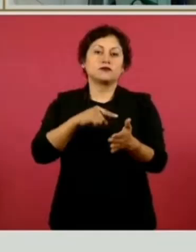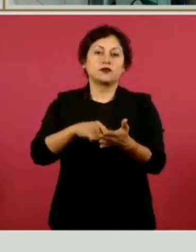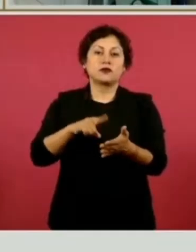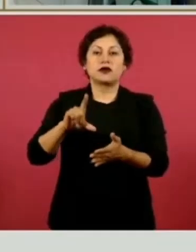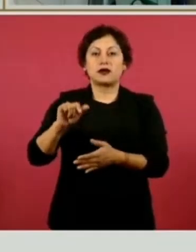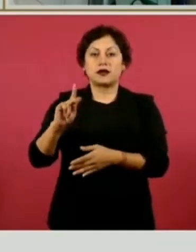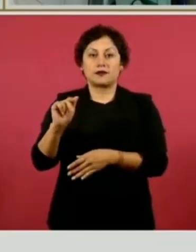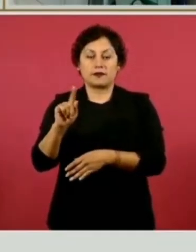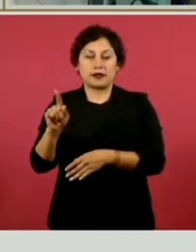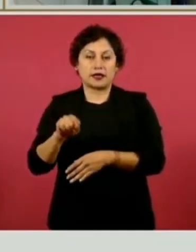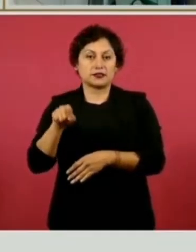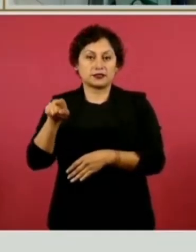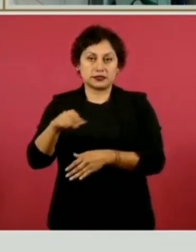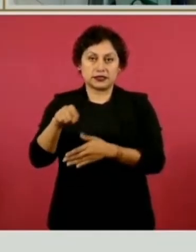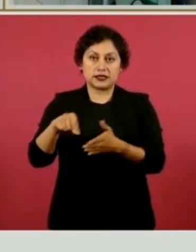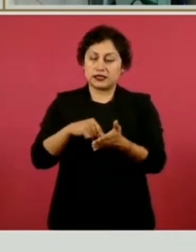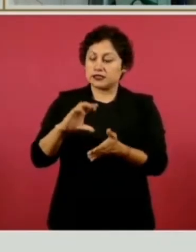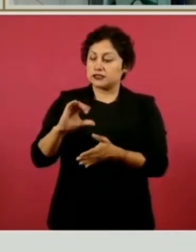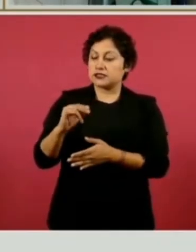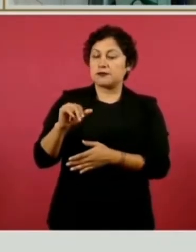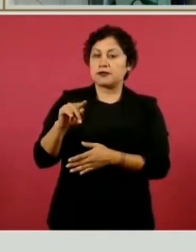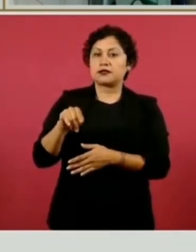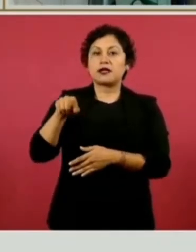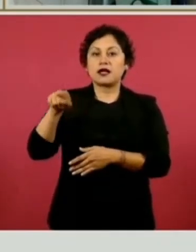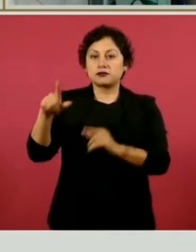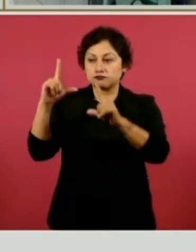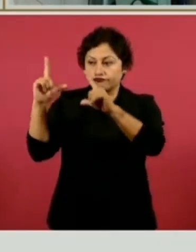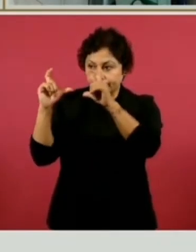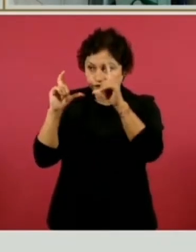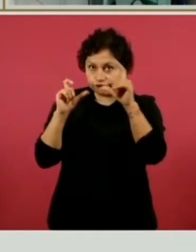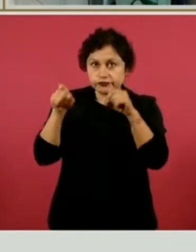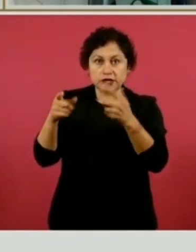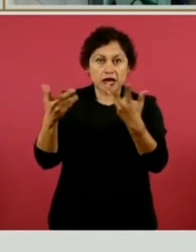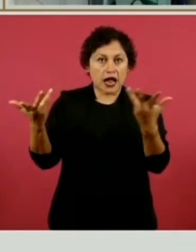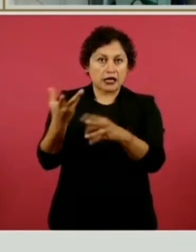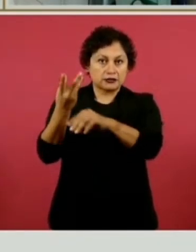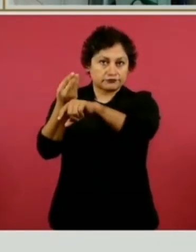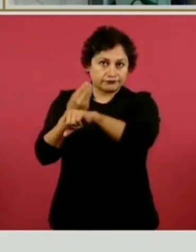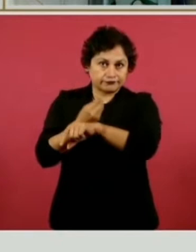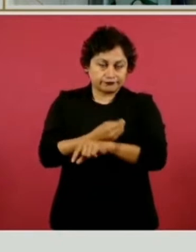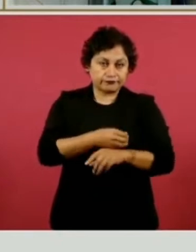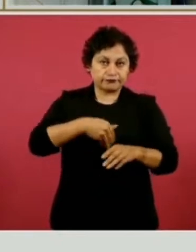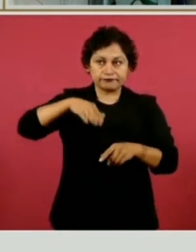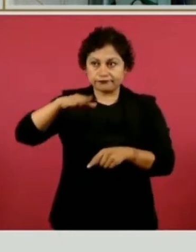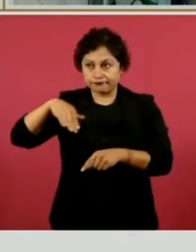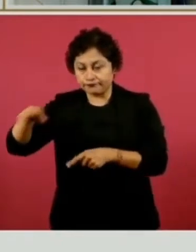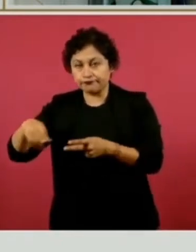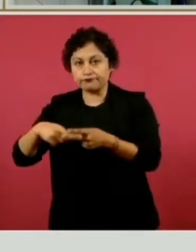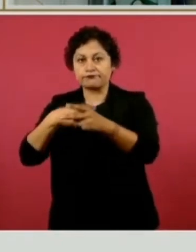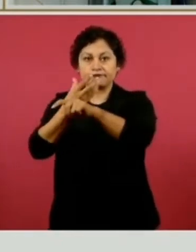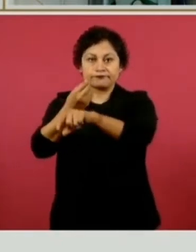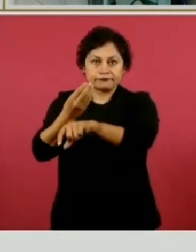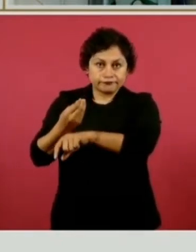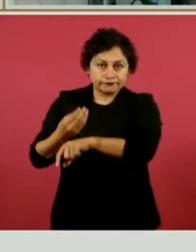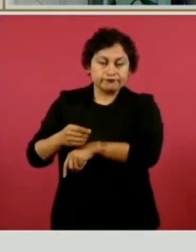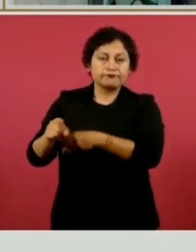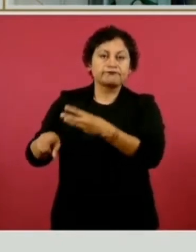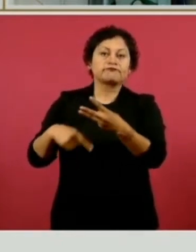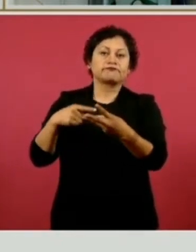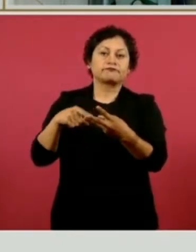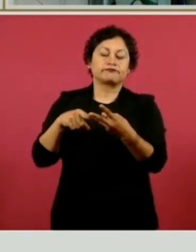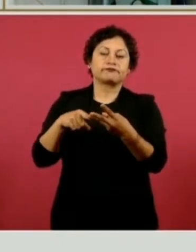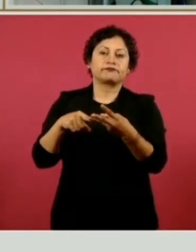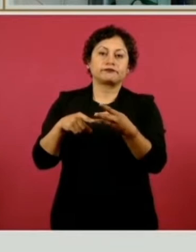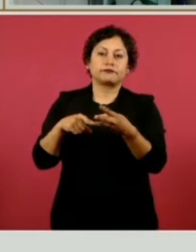nos están mandando la evidencia de lo que están haciendo, pintura y construcción de rampas de acceso, la pared exterior, el cambio del centro de